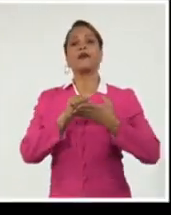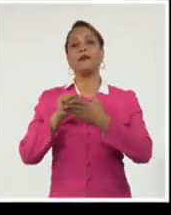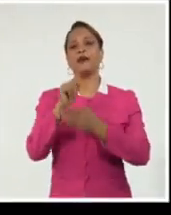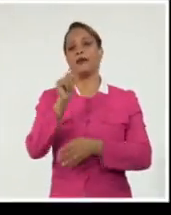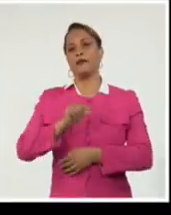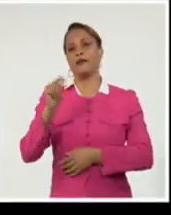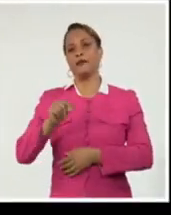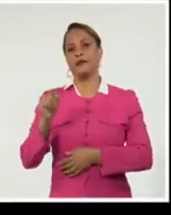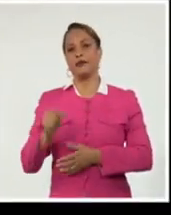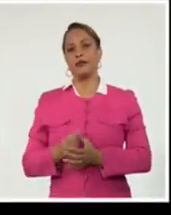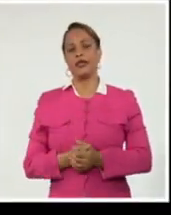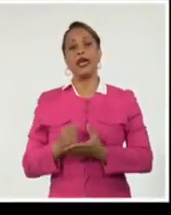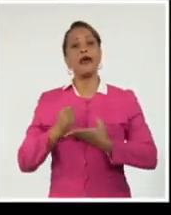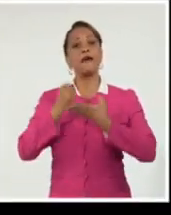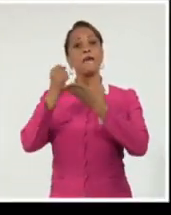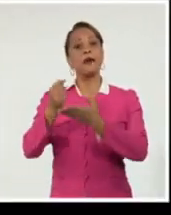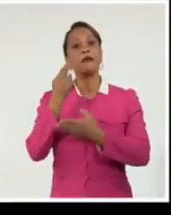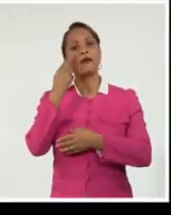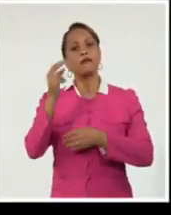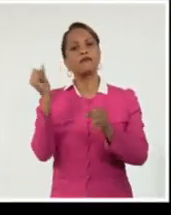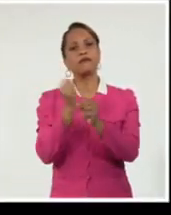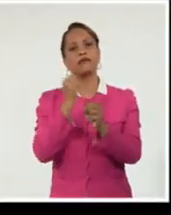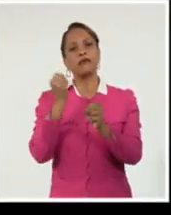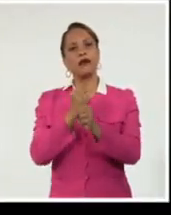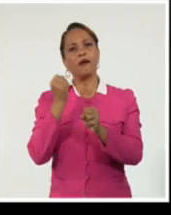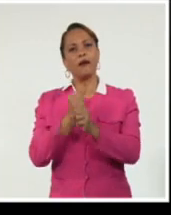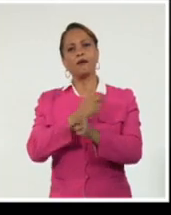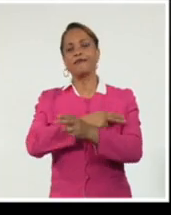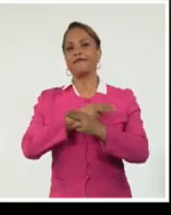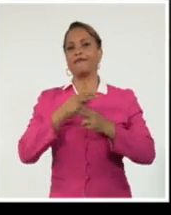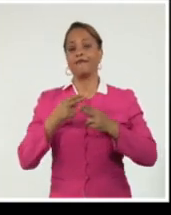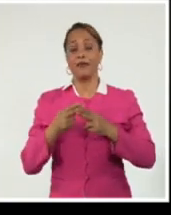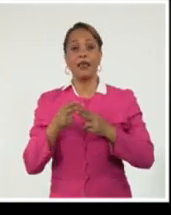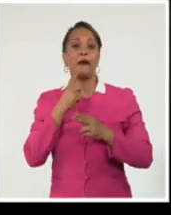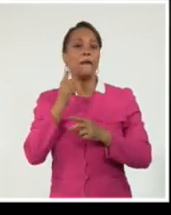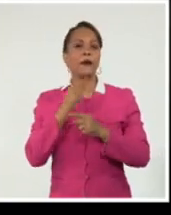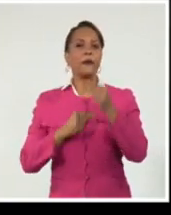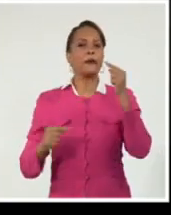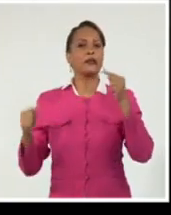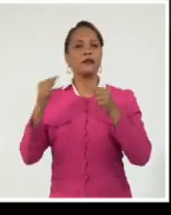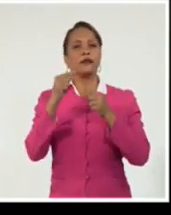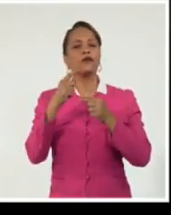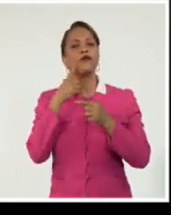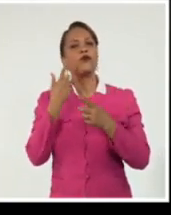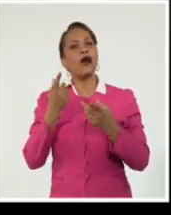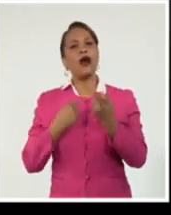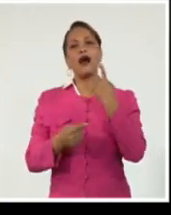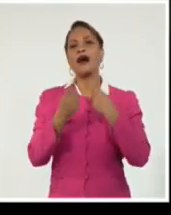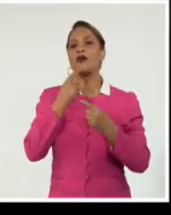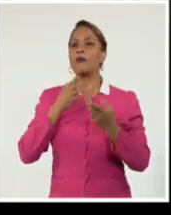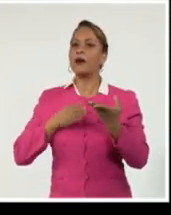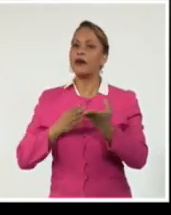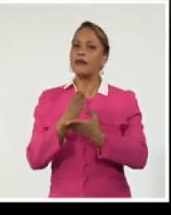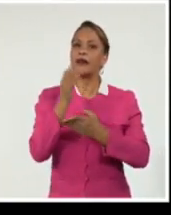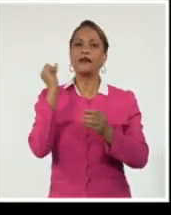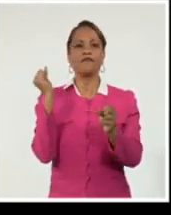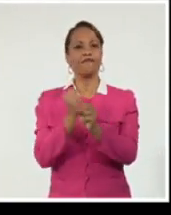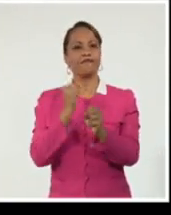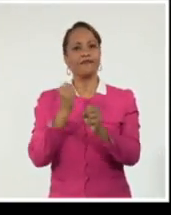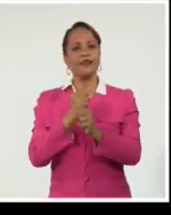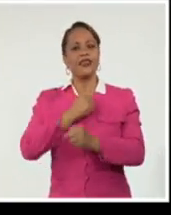El premio es un reconocimiento a su obra, confiesa, pero ante todo una motivación para seguir creando y amando al teatro.